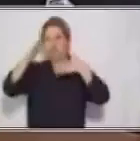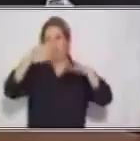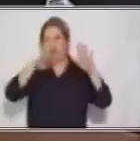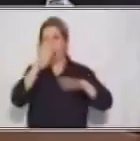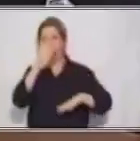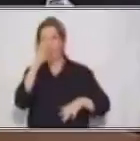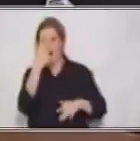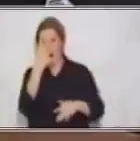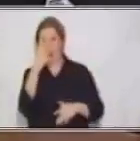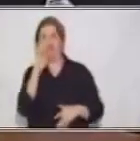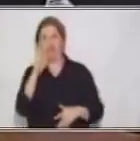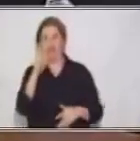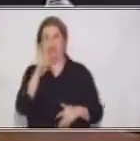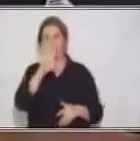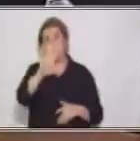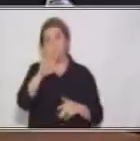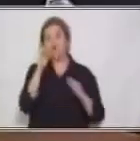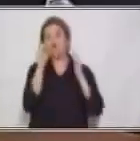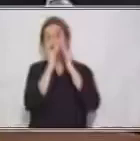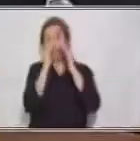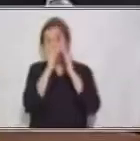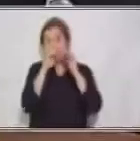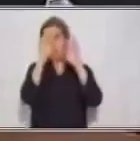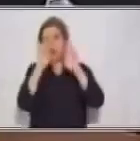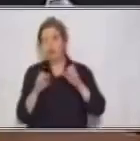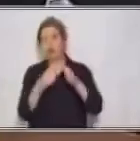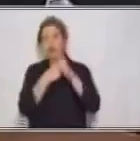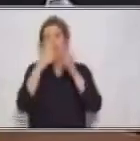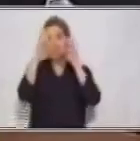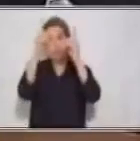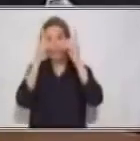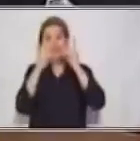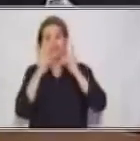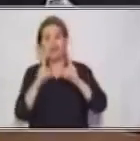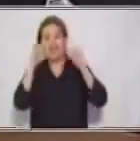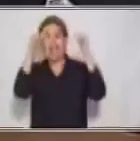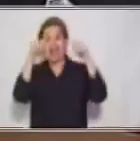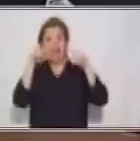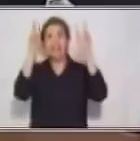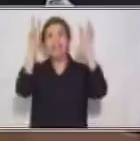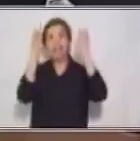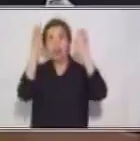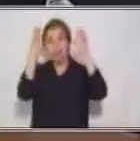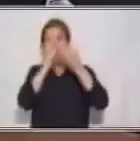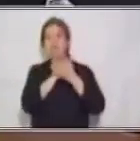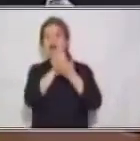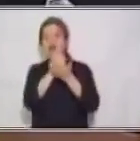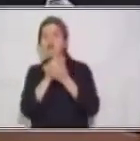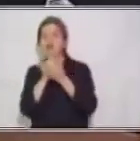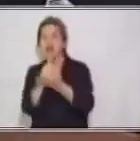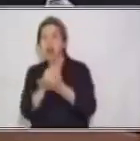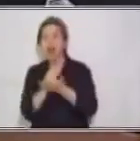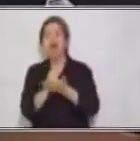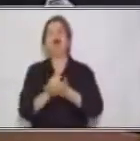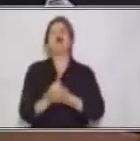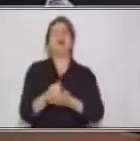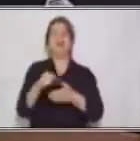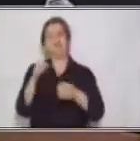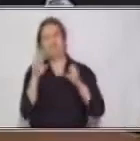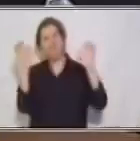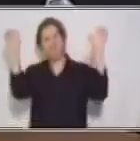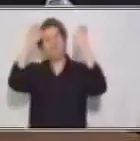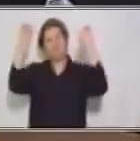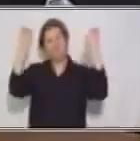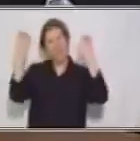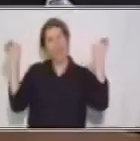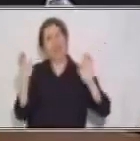Si en casa hay alguna persona con discapacidad, este tema les ayudará a ejercitar habilidades y destrezas